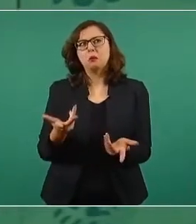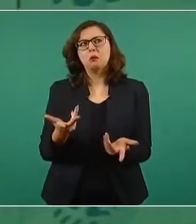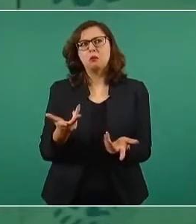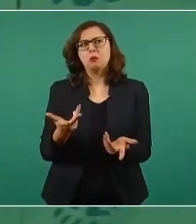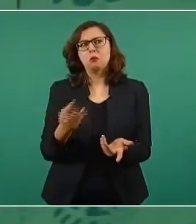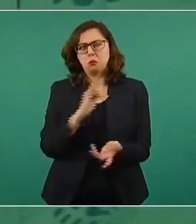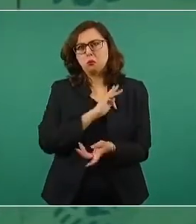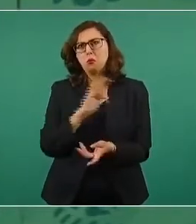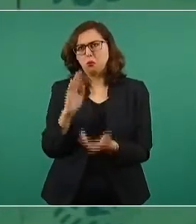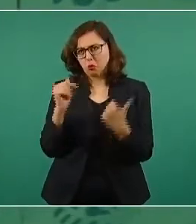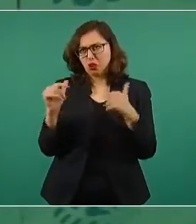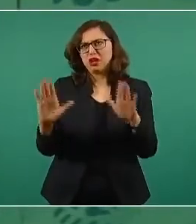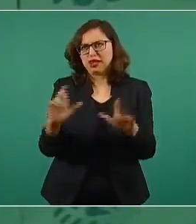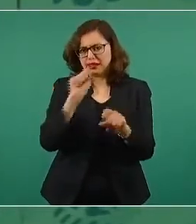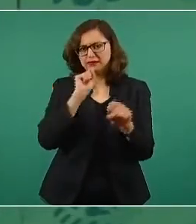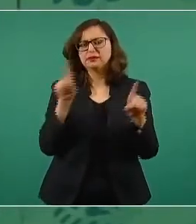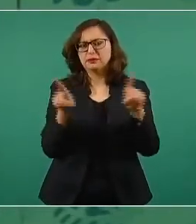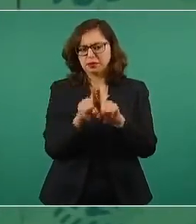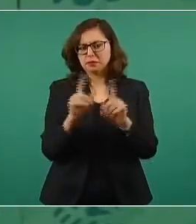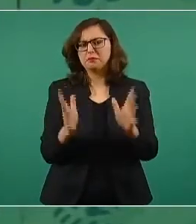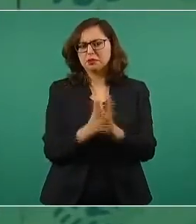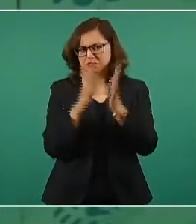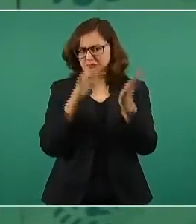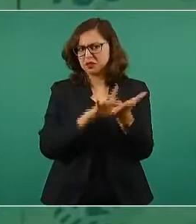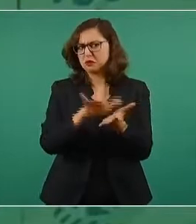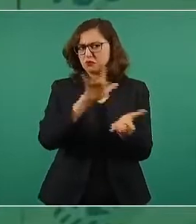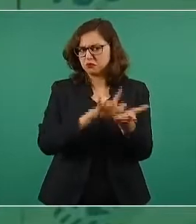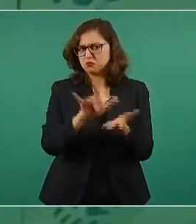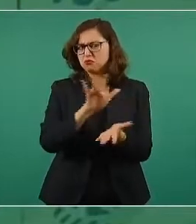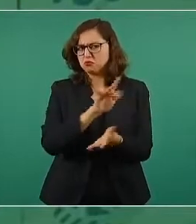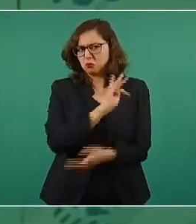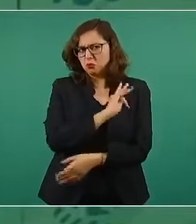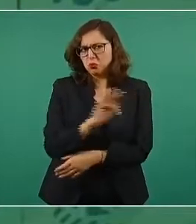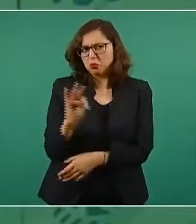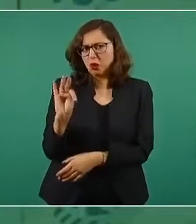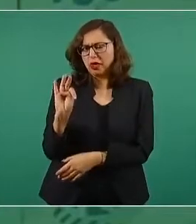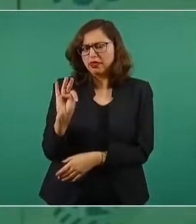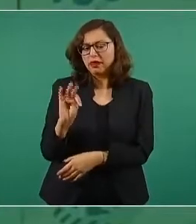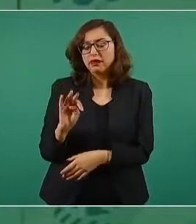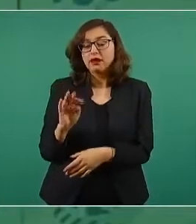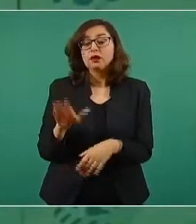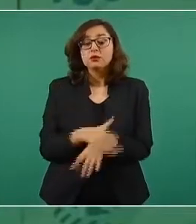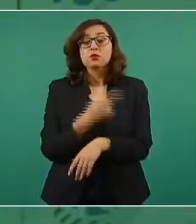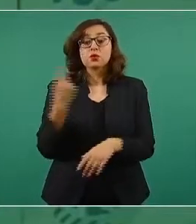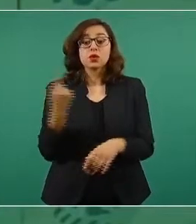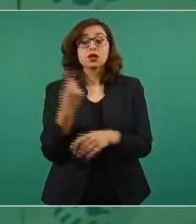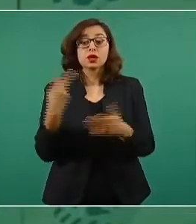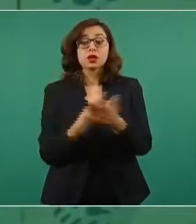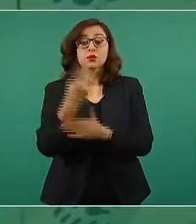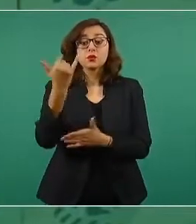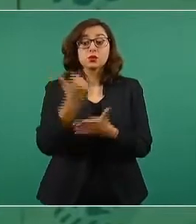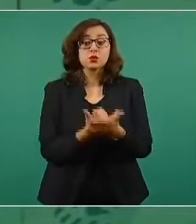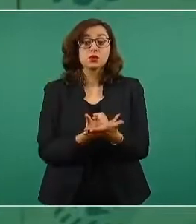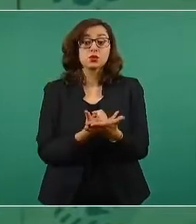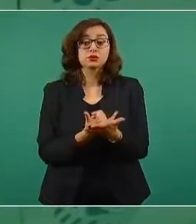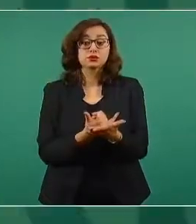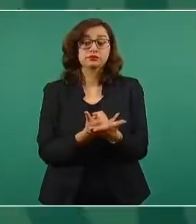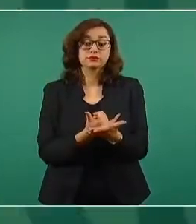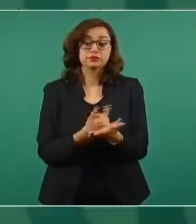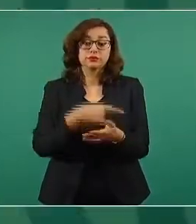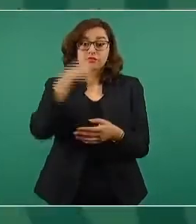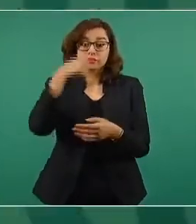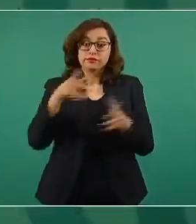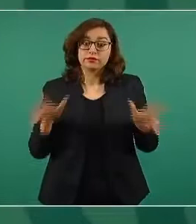estaría también en condiciones de ayudar porque se trata de un proyecto de